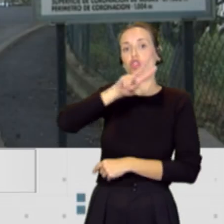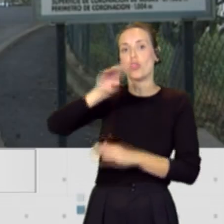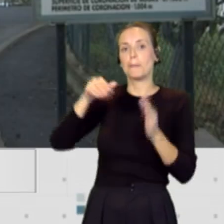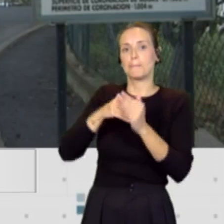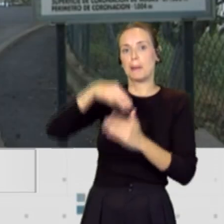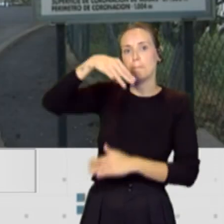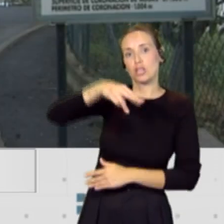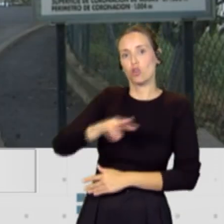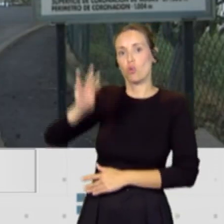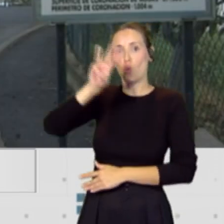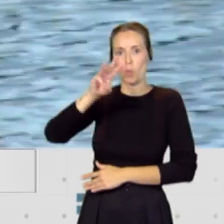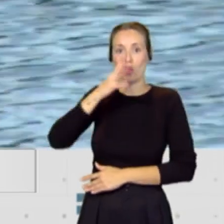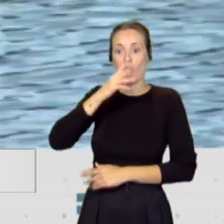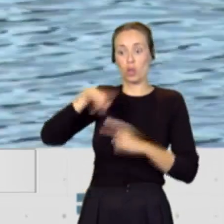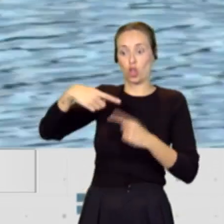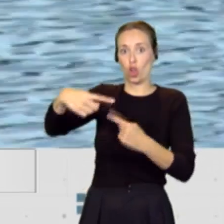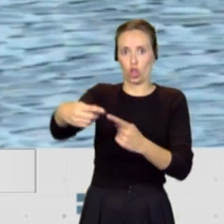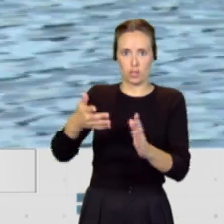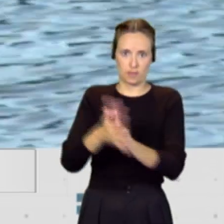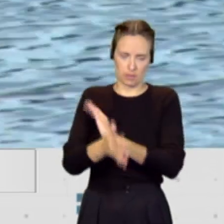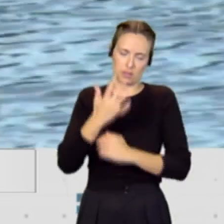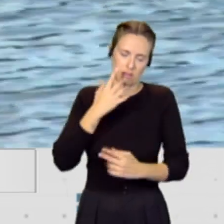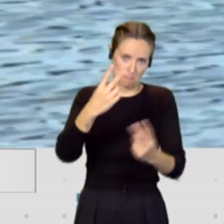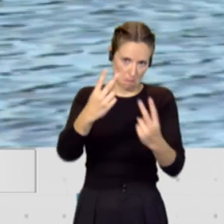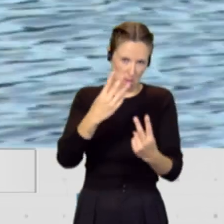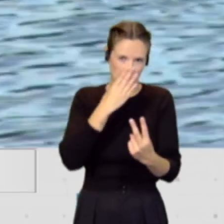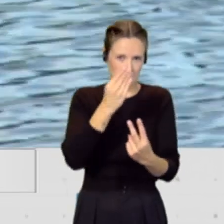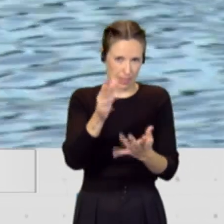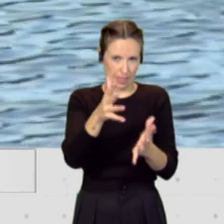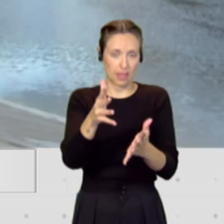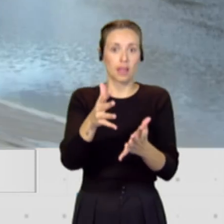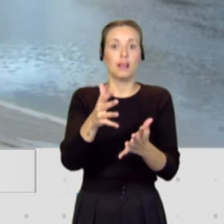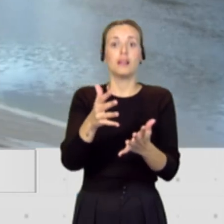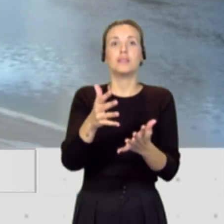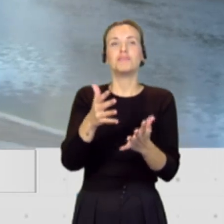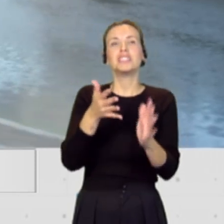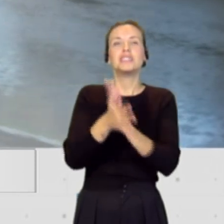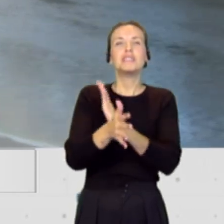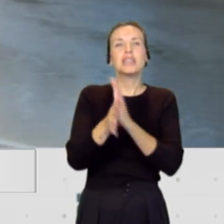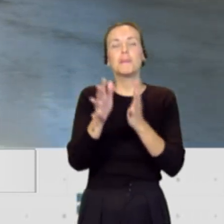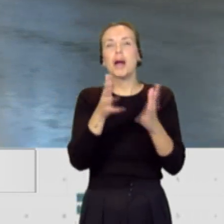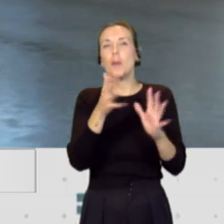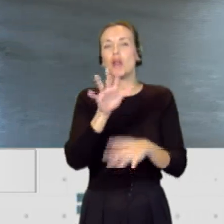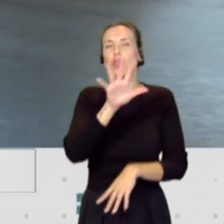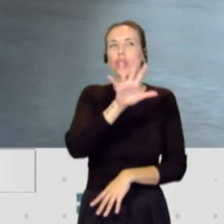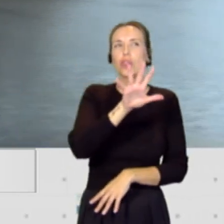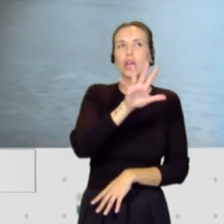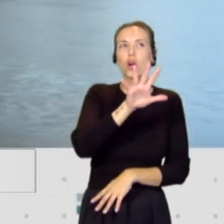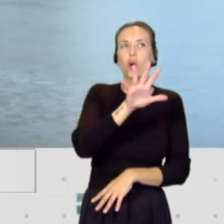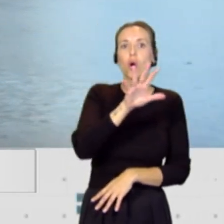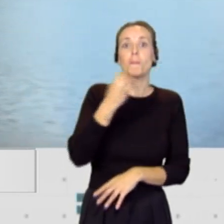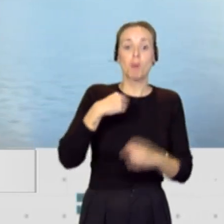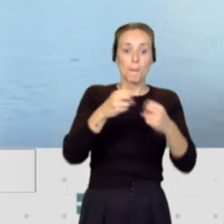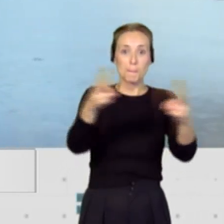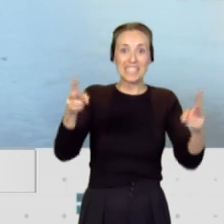diario para que nos hagamos una idea. Quienes nos están viendo, nos hagan una idea, son como 5 piscinas